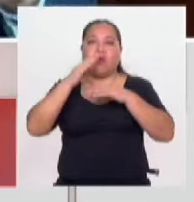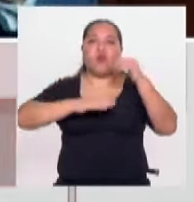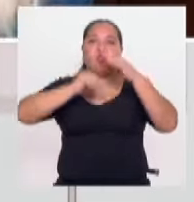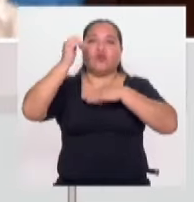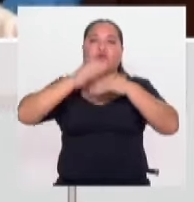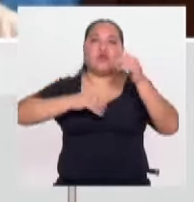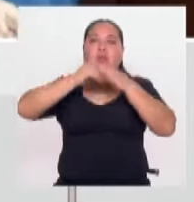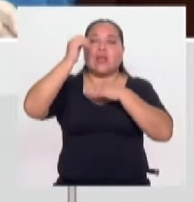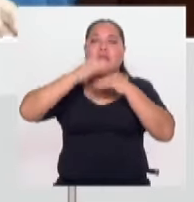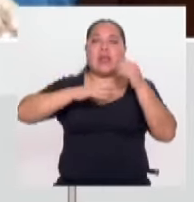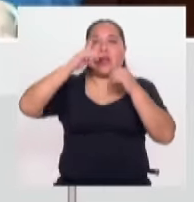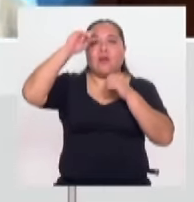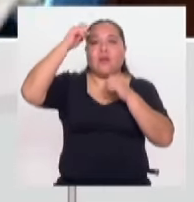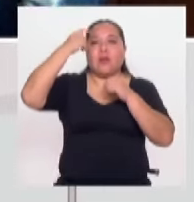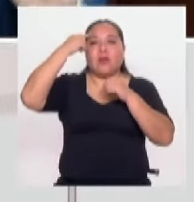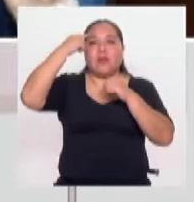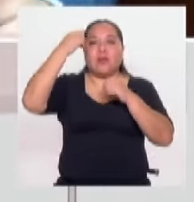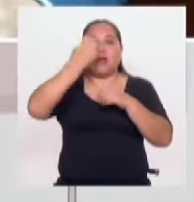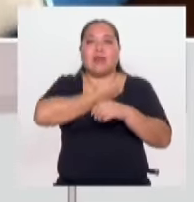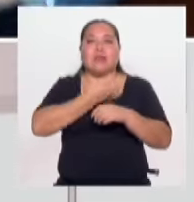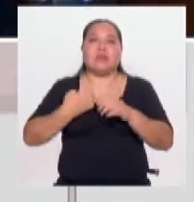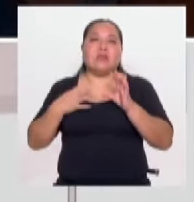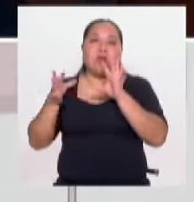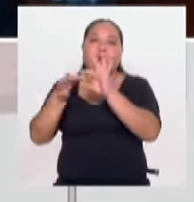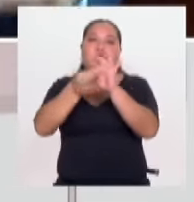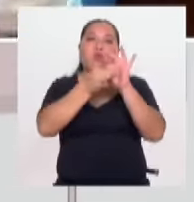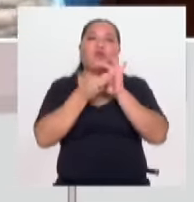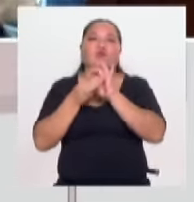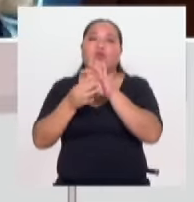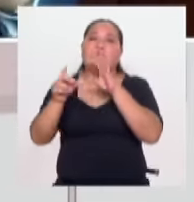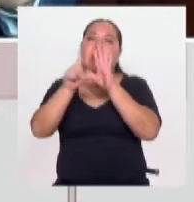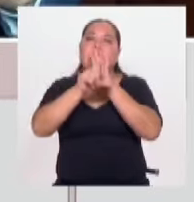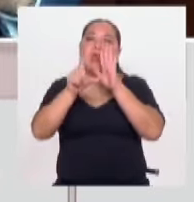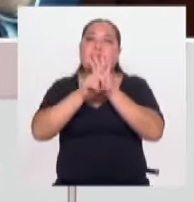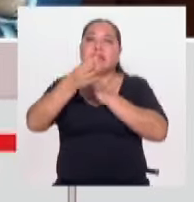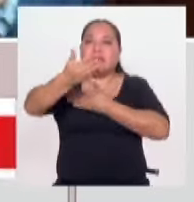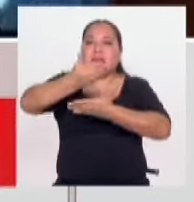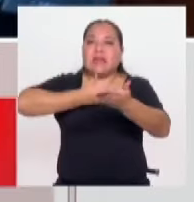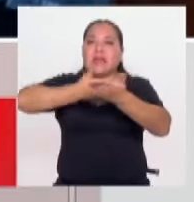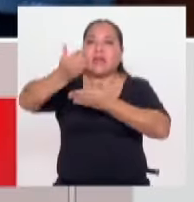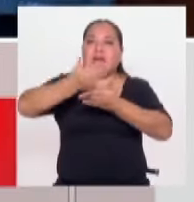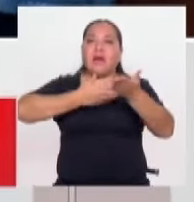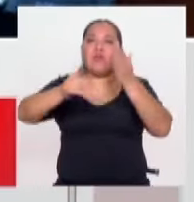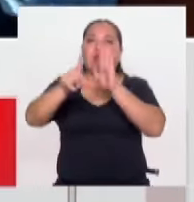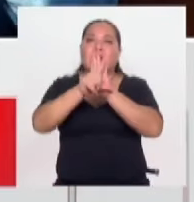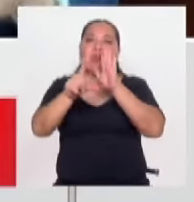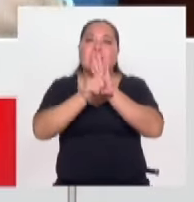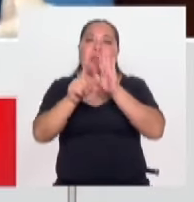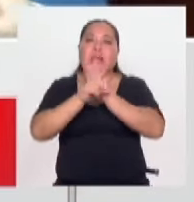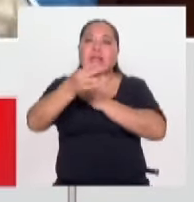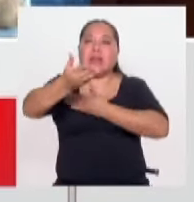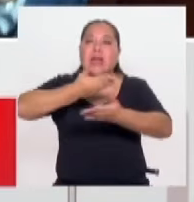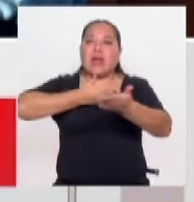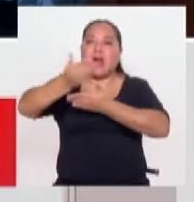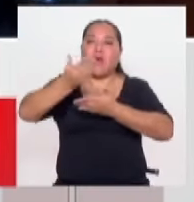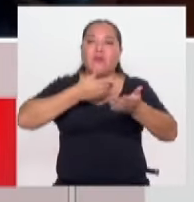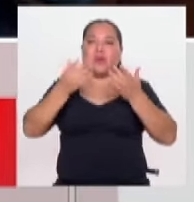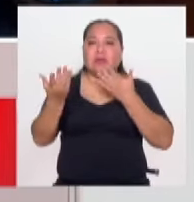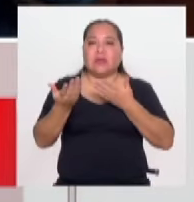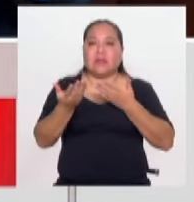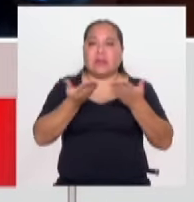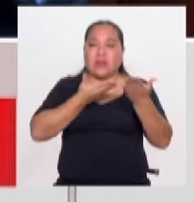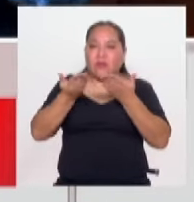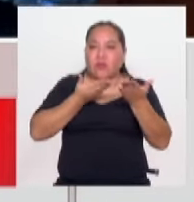una política de Estado conjunta, leyes, intercambio legislativo, intercambio de los servicios de inteligencia,